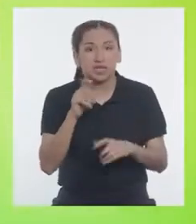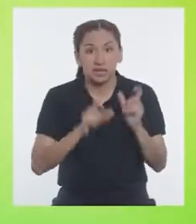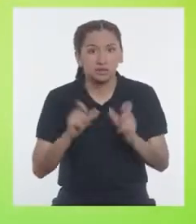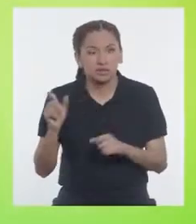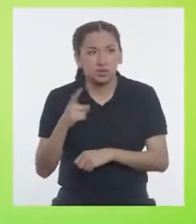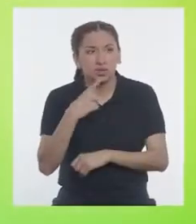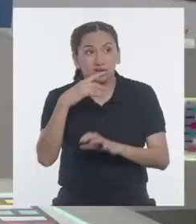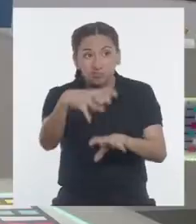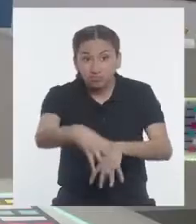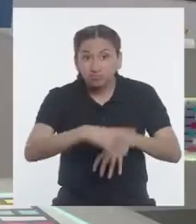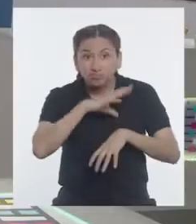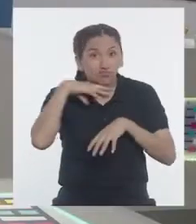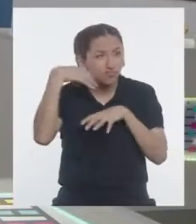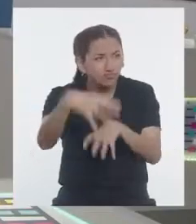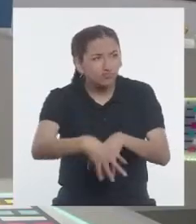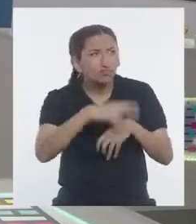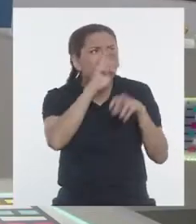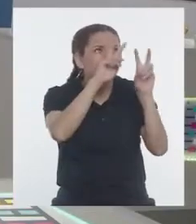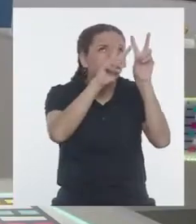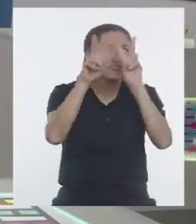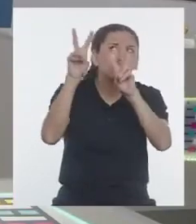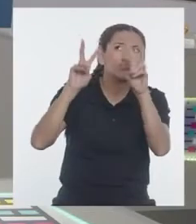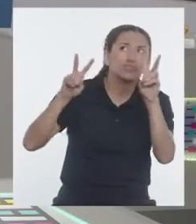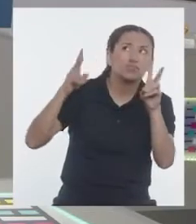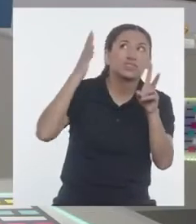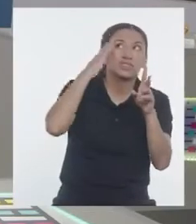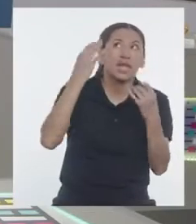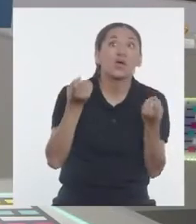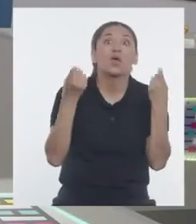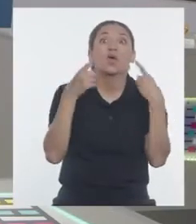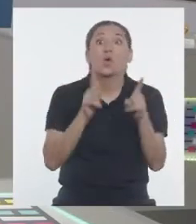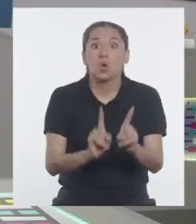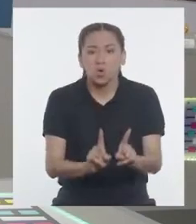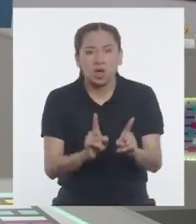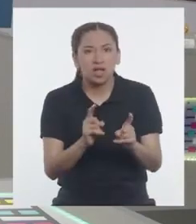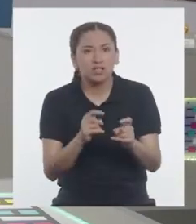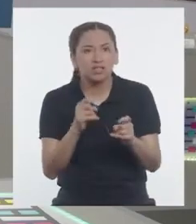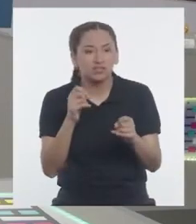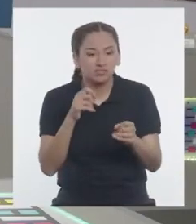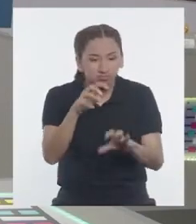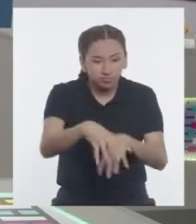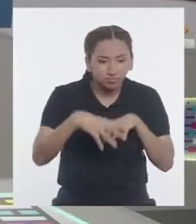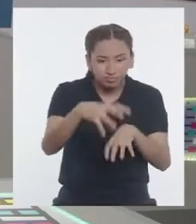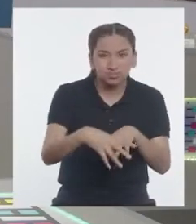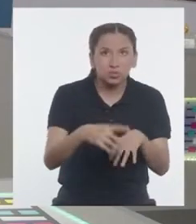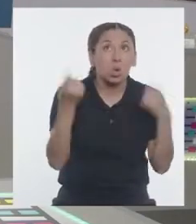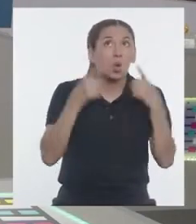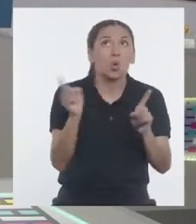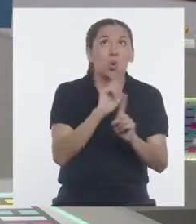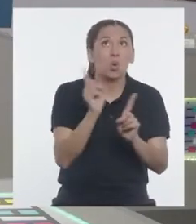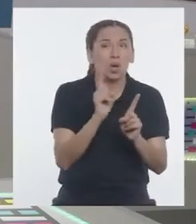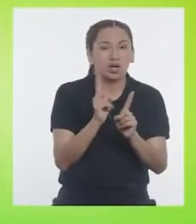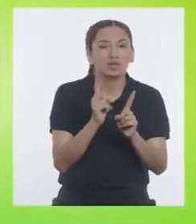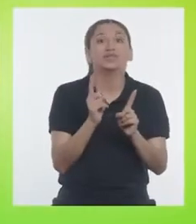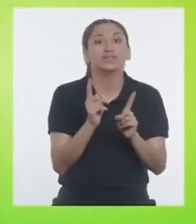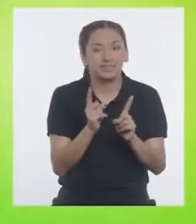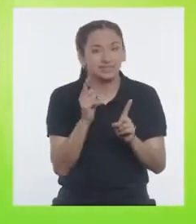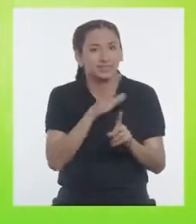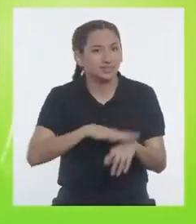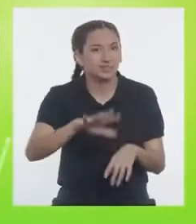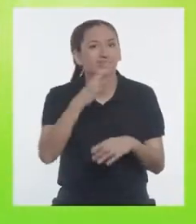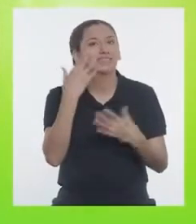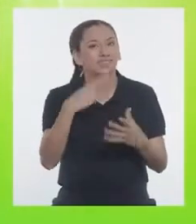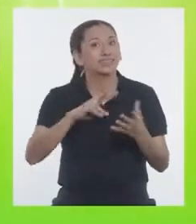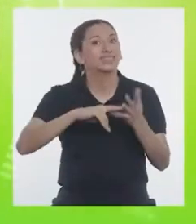cuándo sembrar. ¡Grandioso! ¡Eso es sabiduría ancestral! Sí,